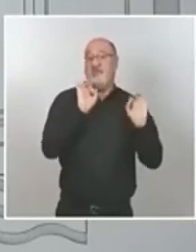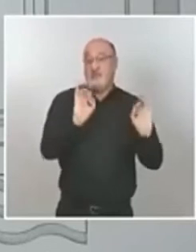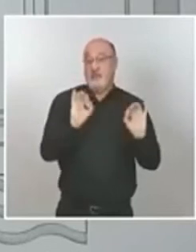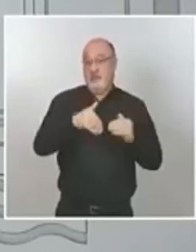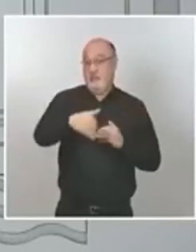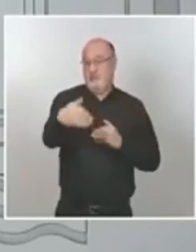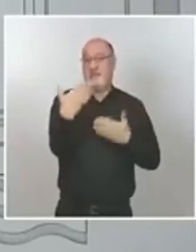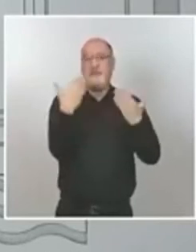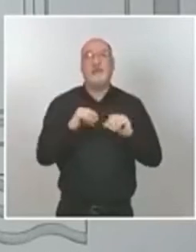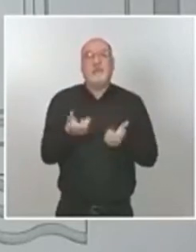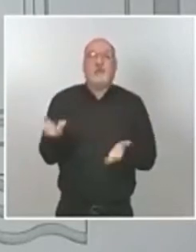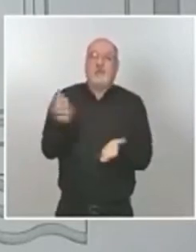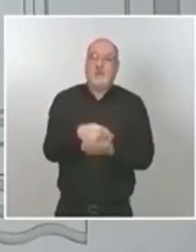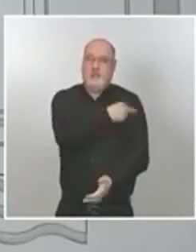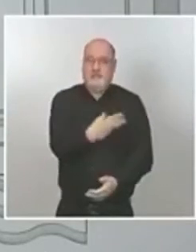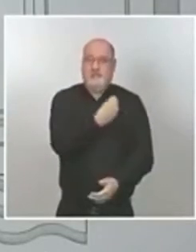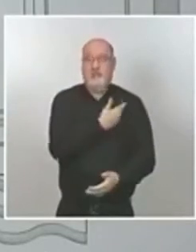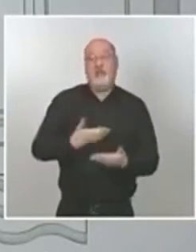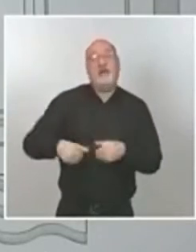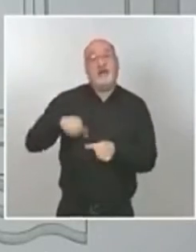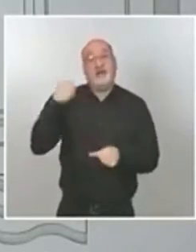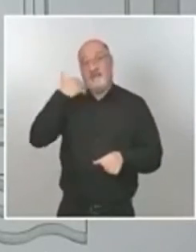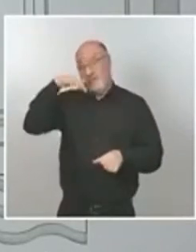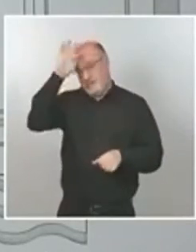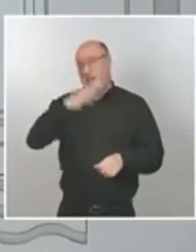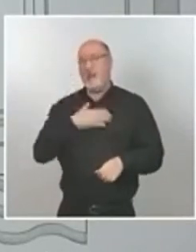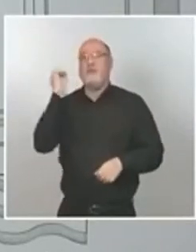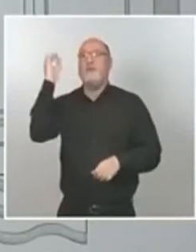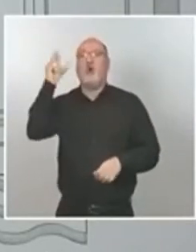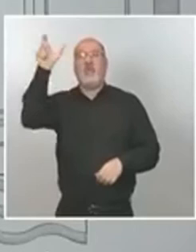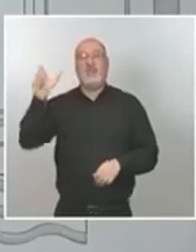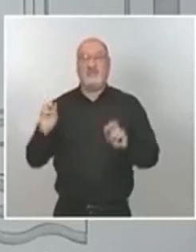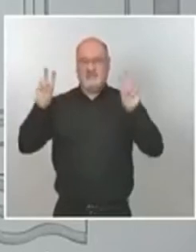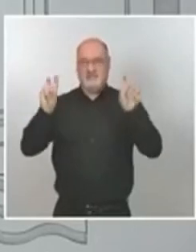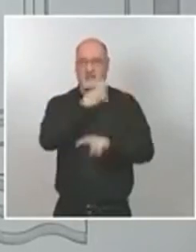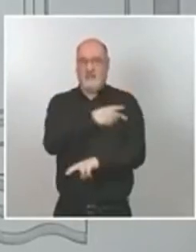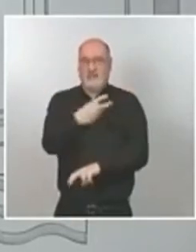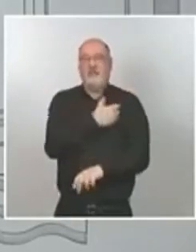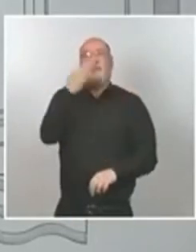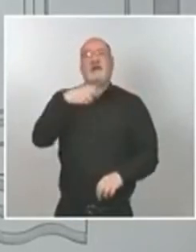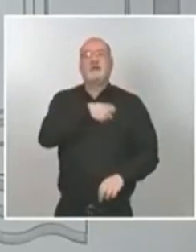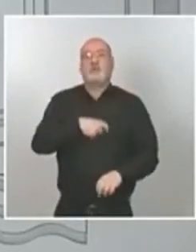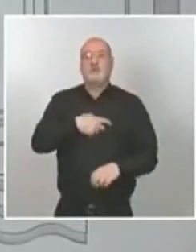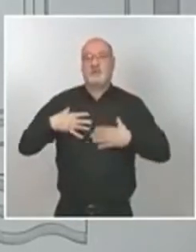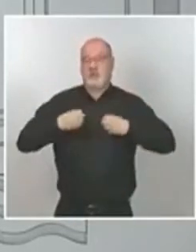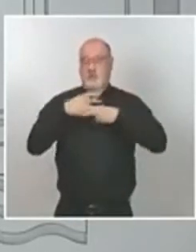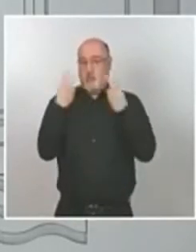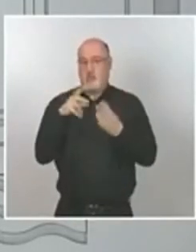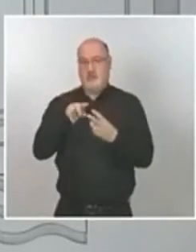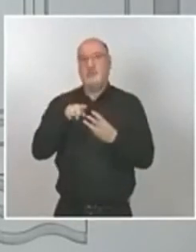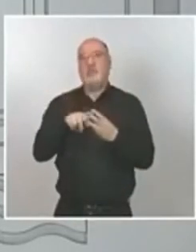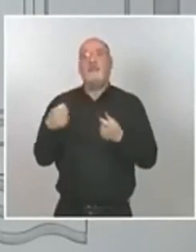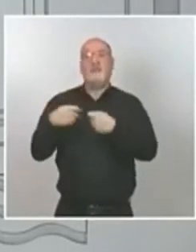de semana para que tanto la ponencia de vacunas como la comisión de salud pública y especialmente las sociedades científicas